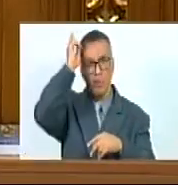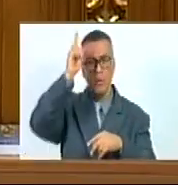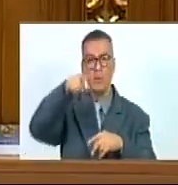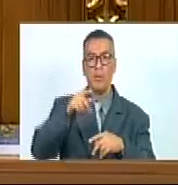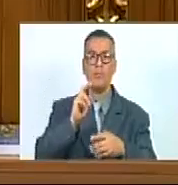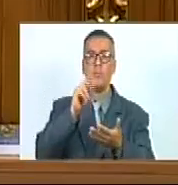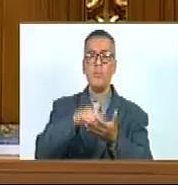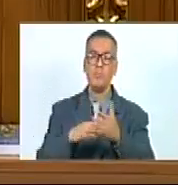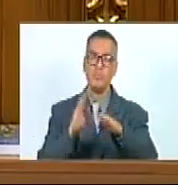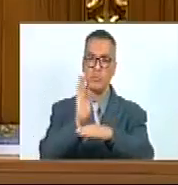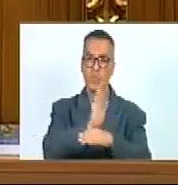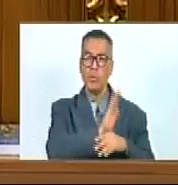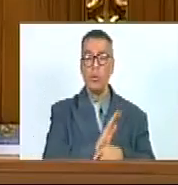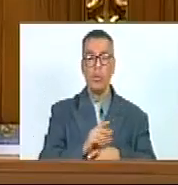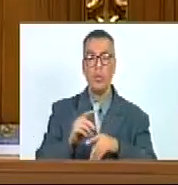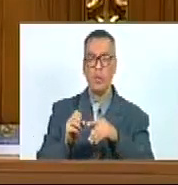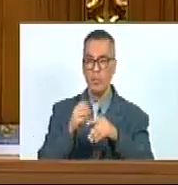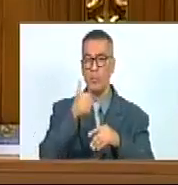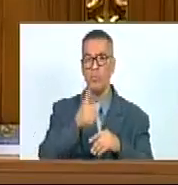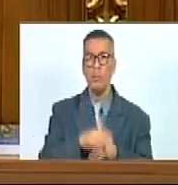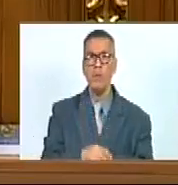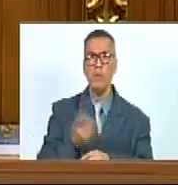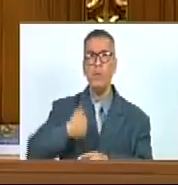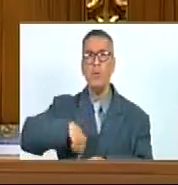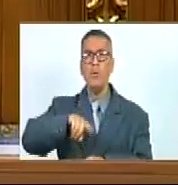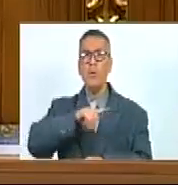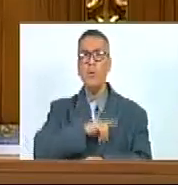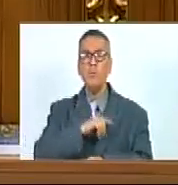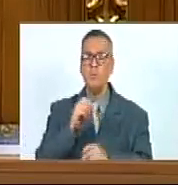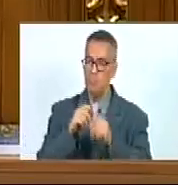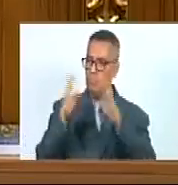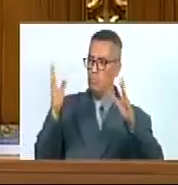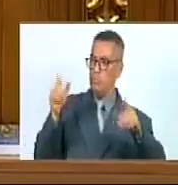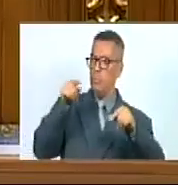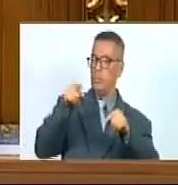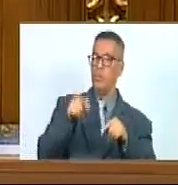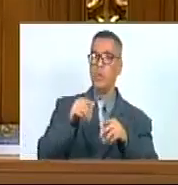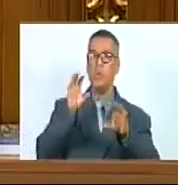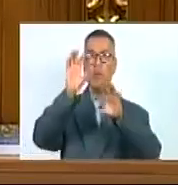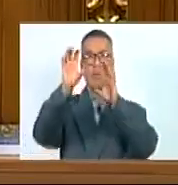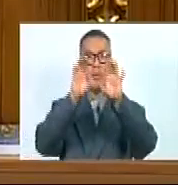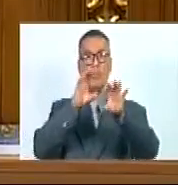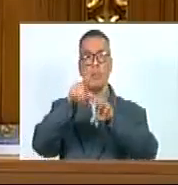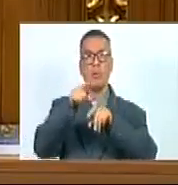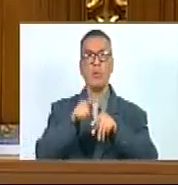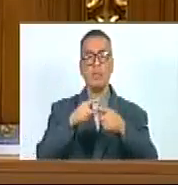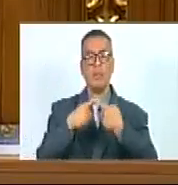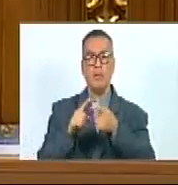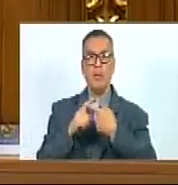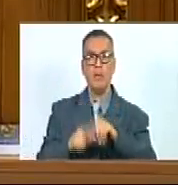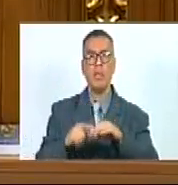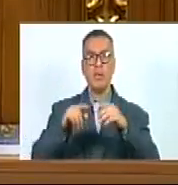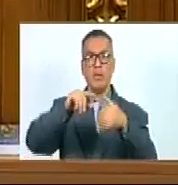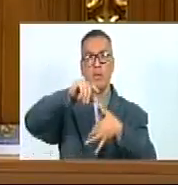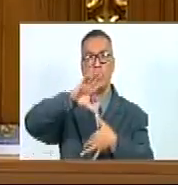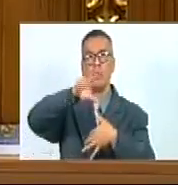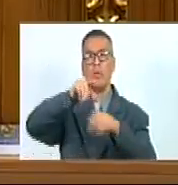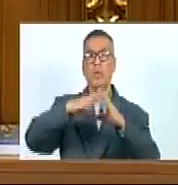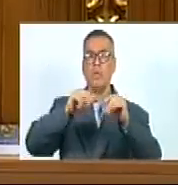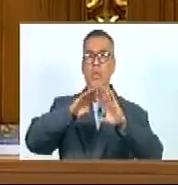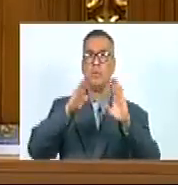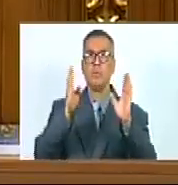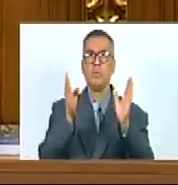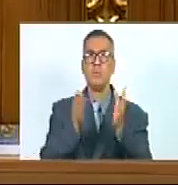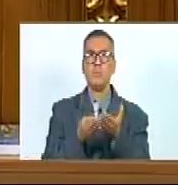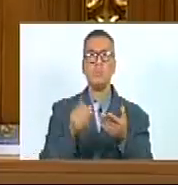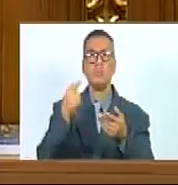la preservación y conservación No es casualidad Que entre los países Megadiversos de Latinoamérica Y el mundo